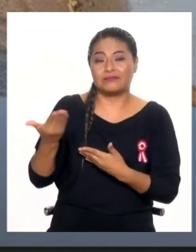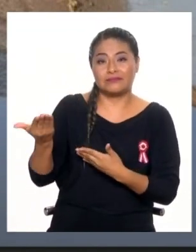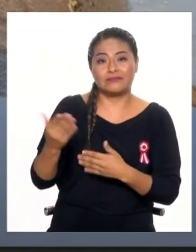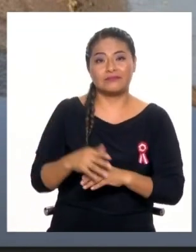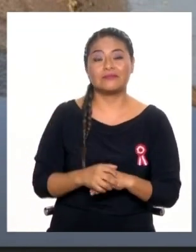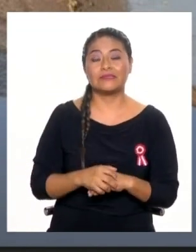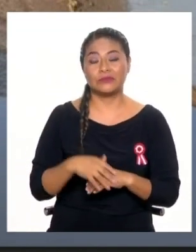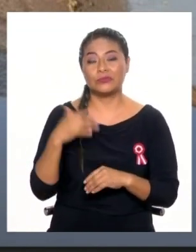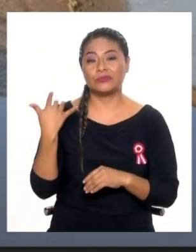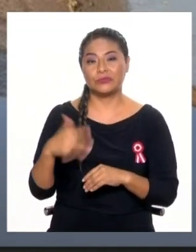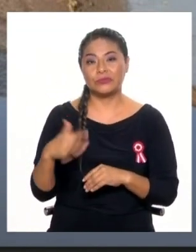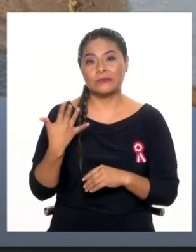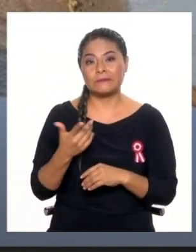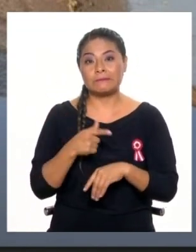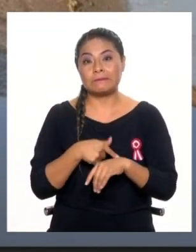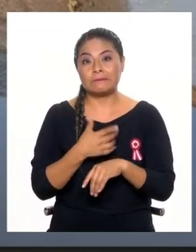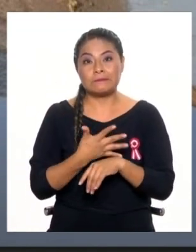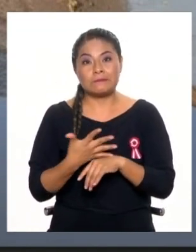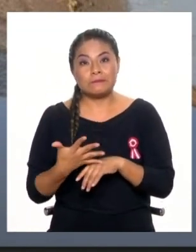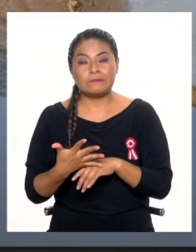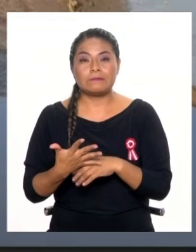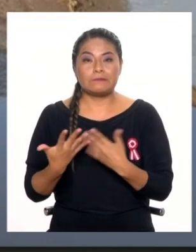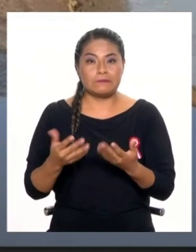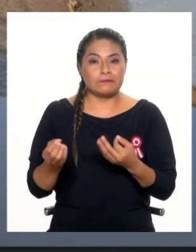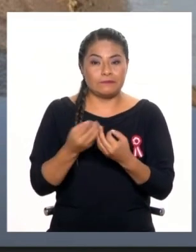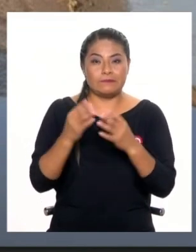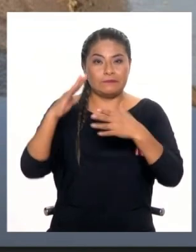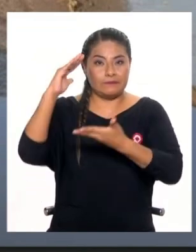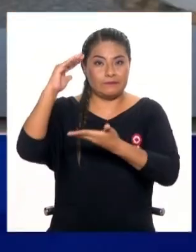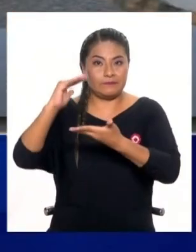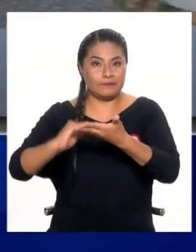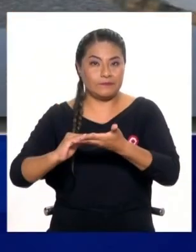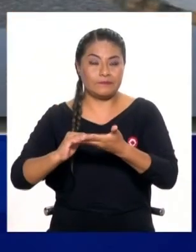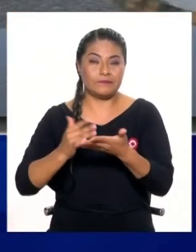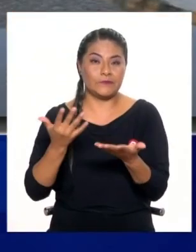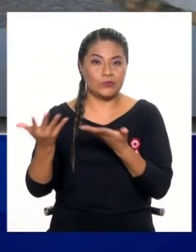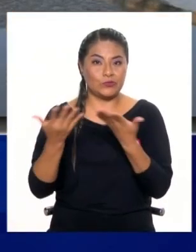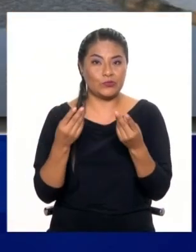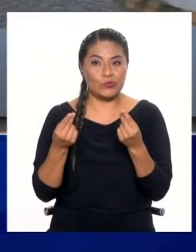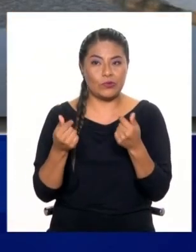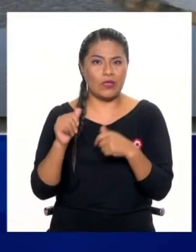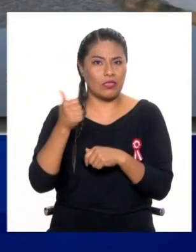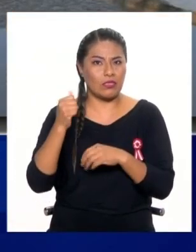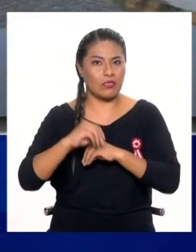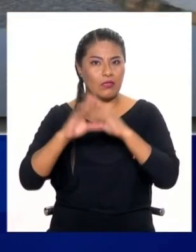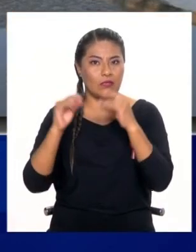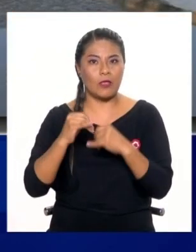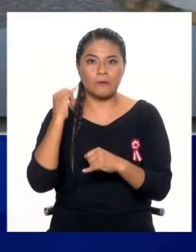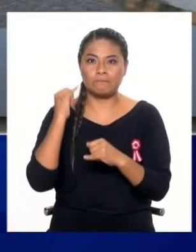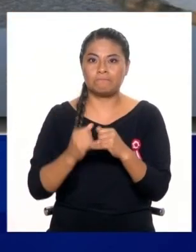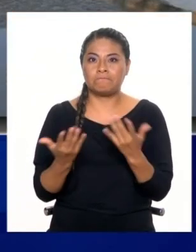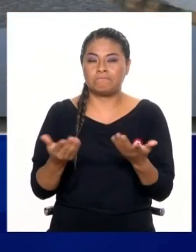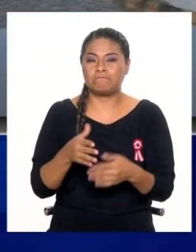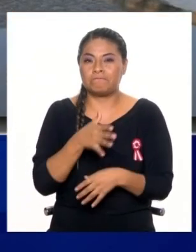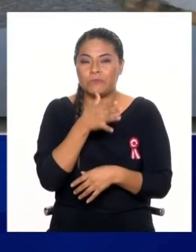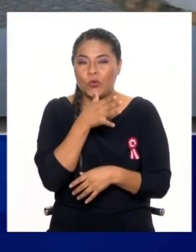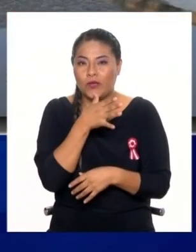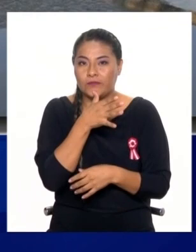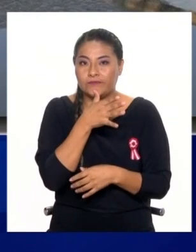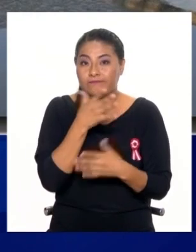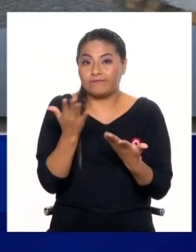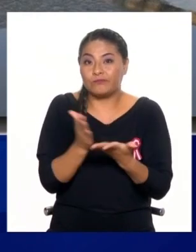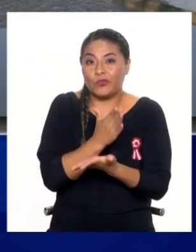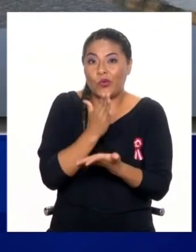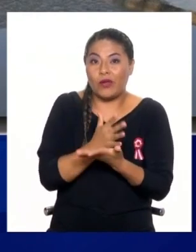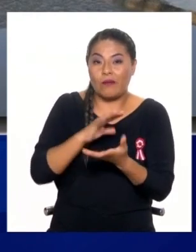programa, probablemente Montevideo se quede sin este servicio prontamente en 10 días. ¿Por qué? Bueno, porque justamente había un problema